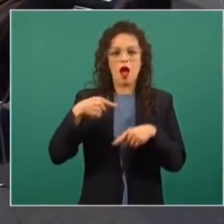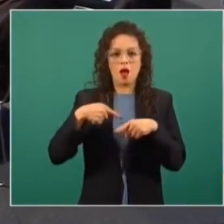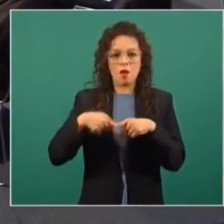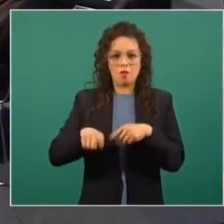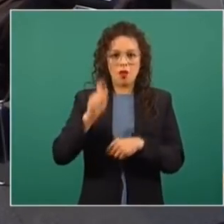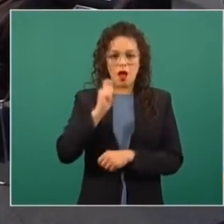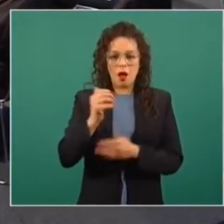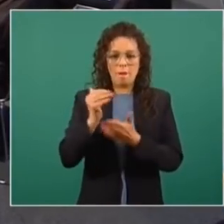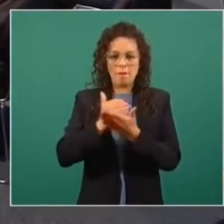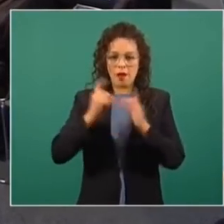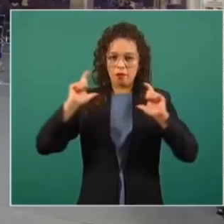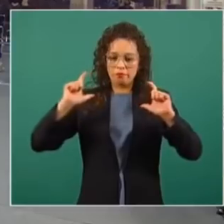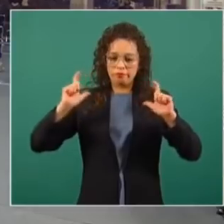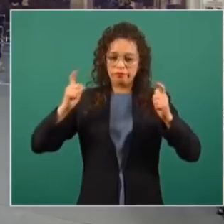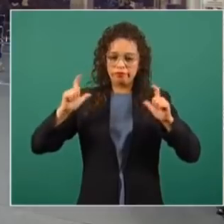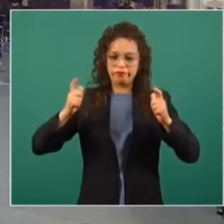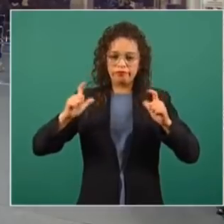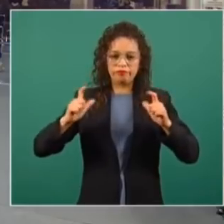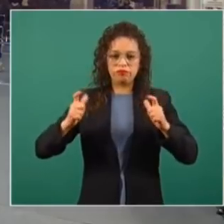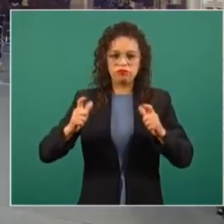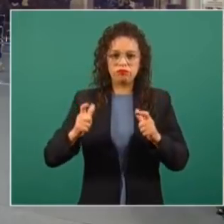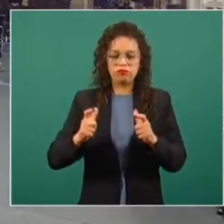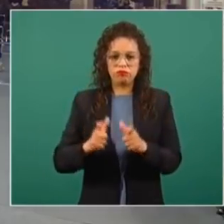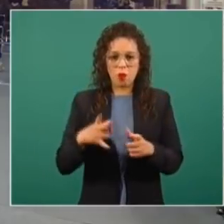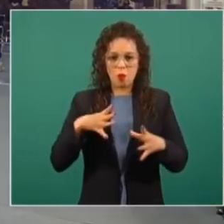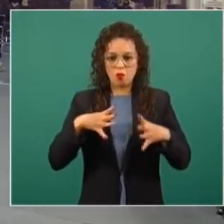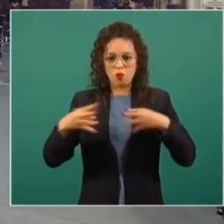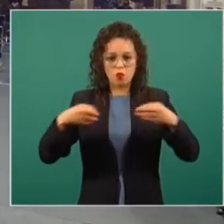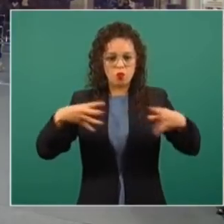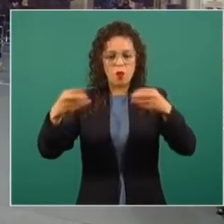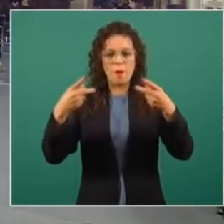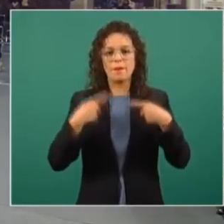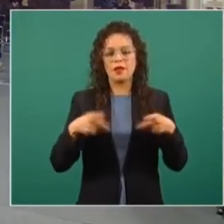de contagio,